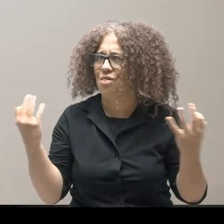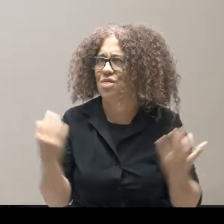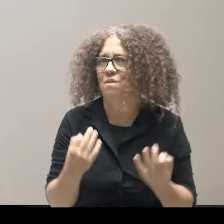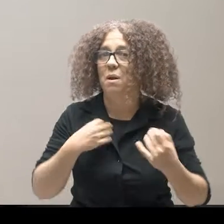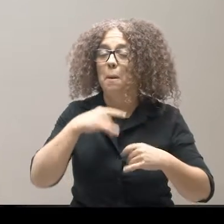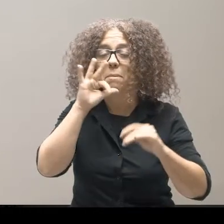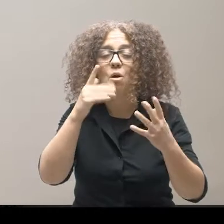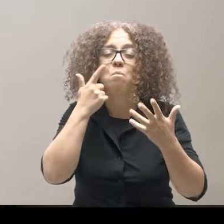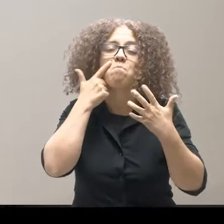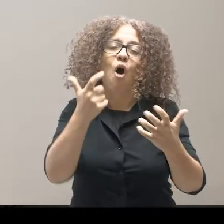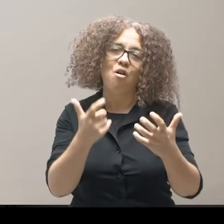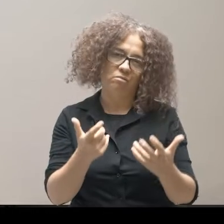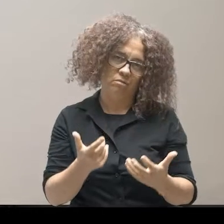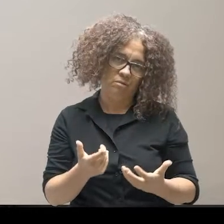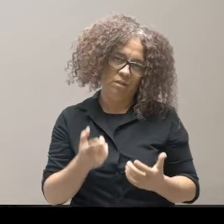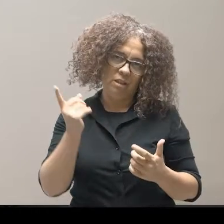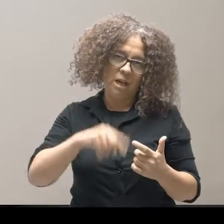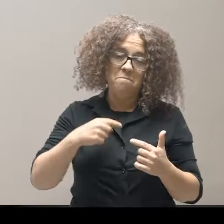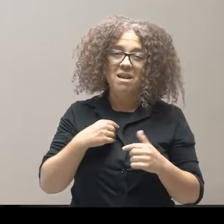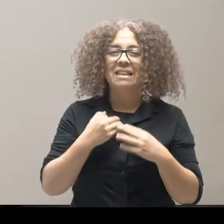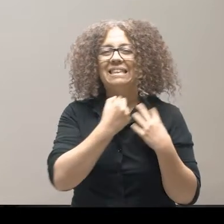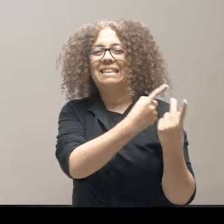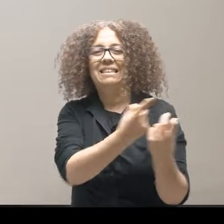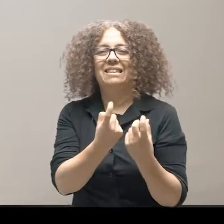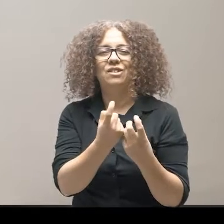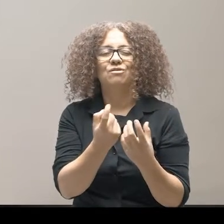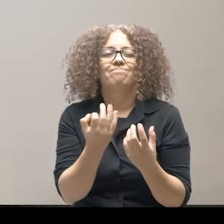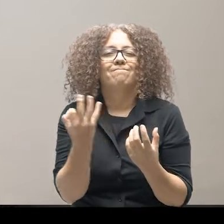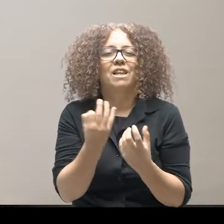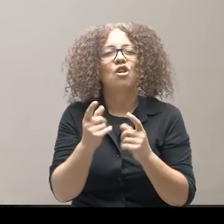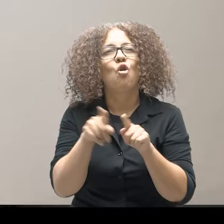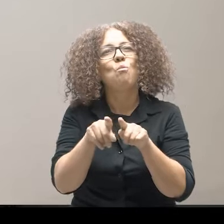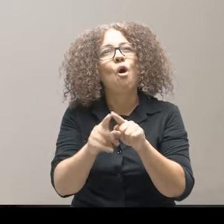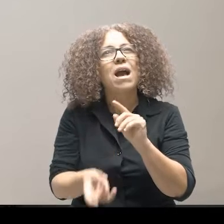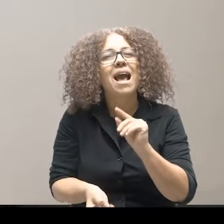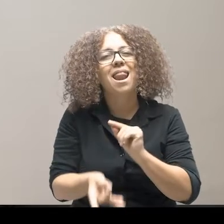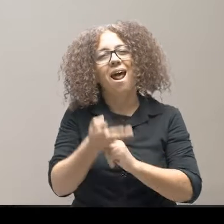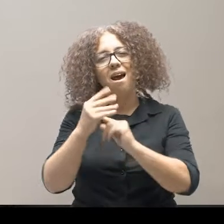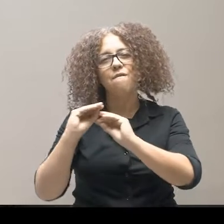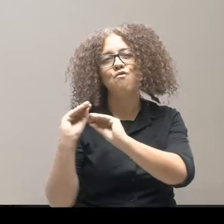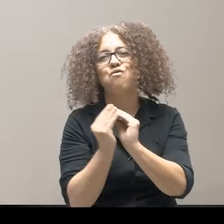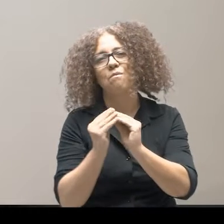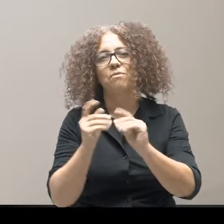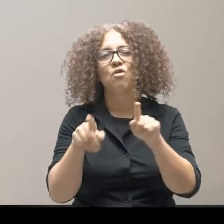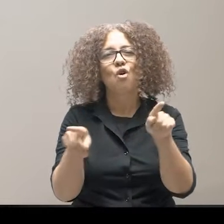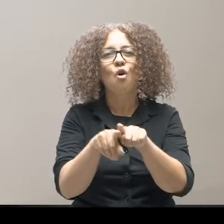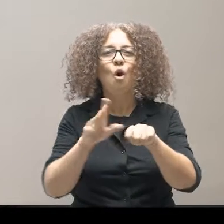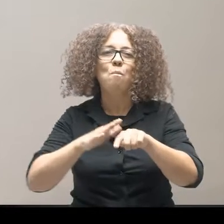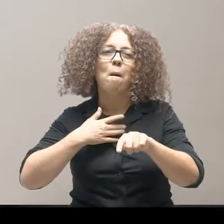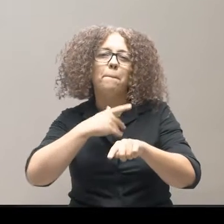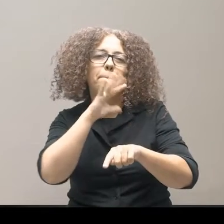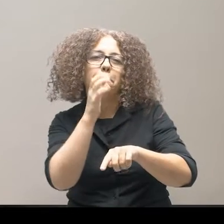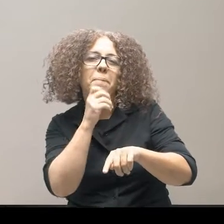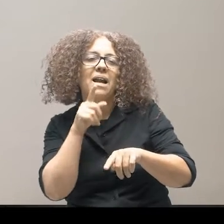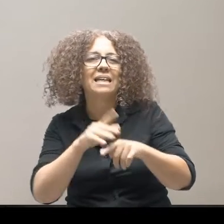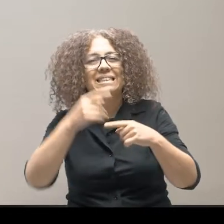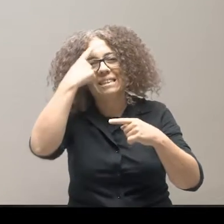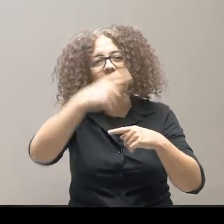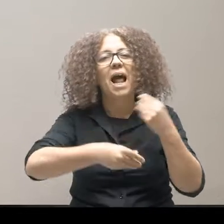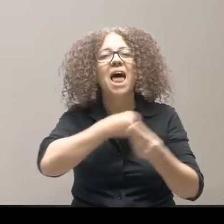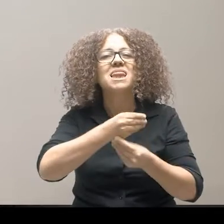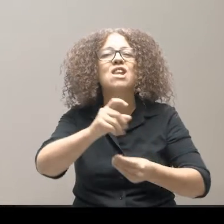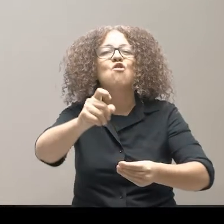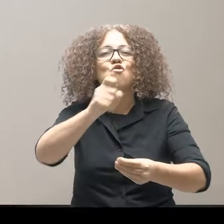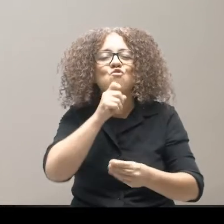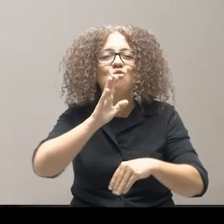casos, pero sobre todo es necesario generar los dispositivos necesarios para la evaluación de su